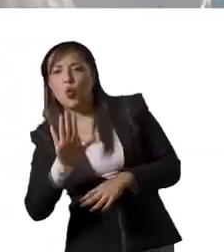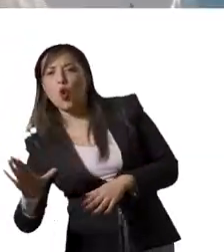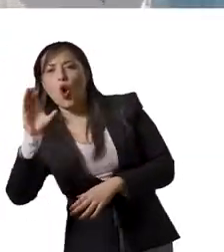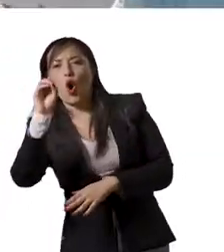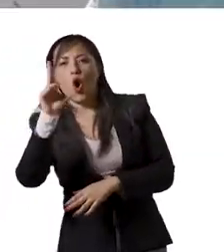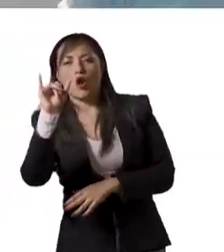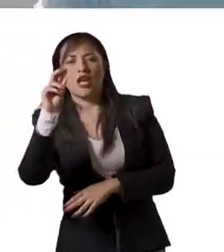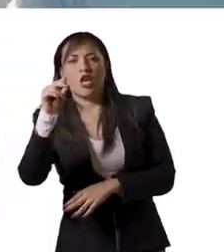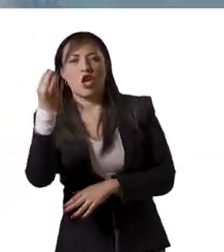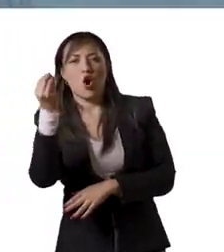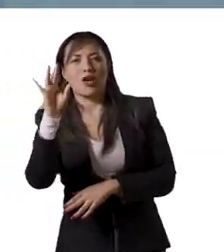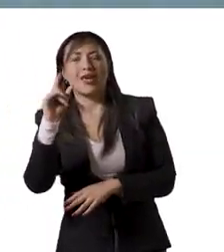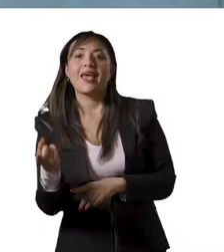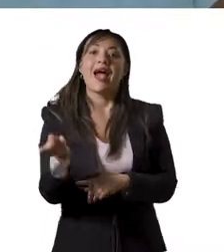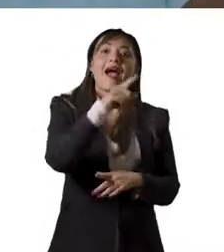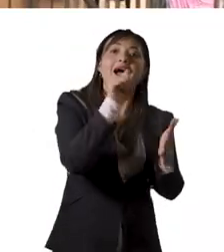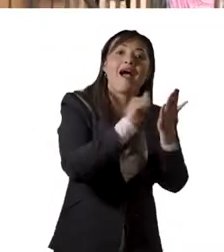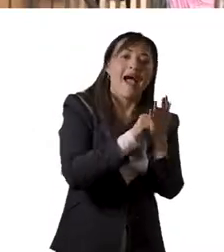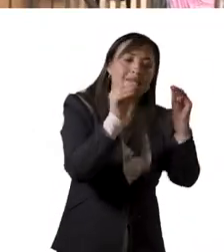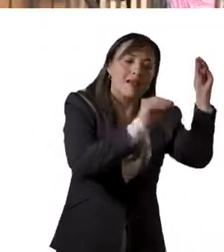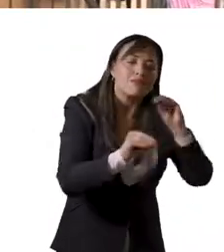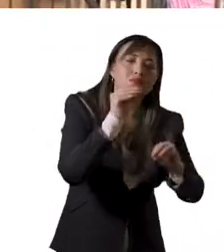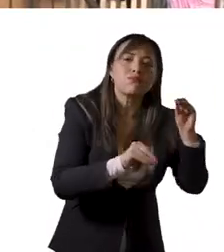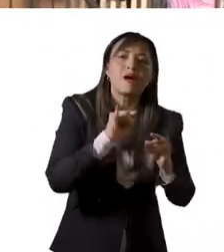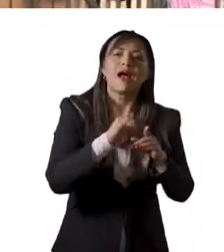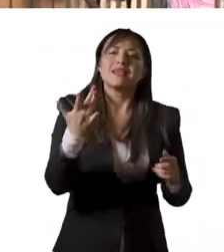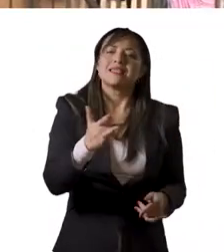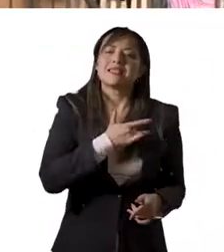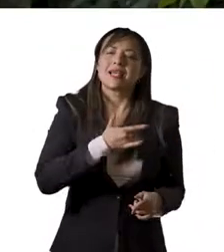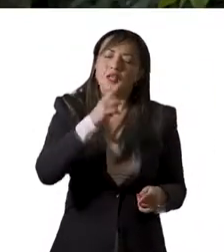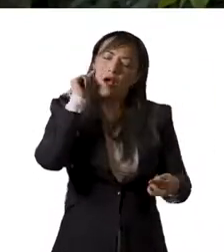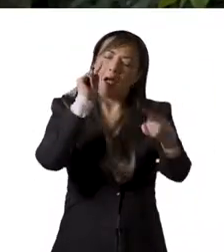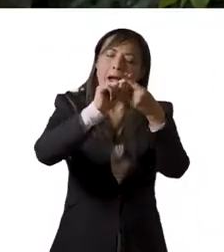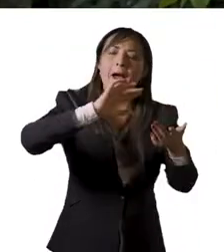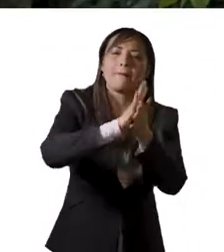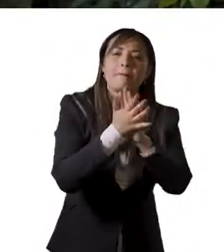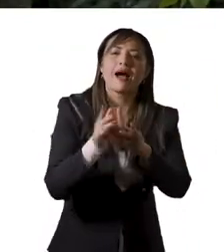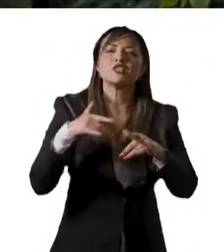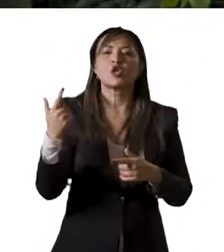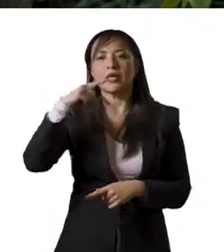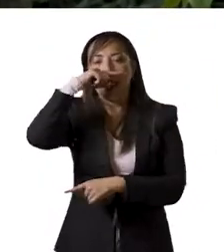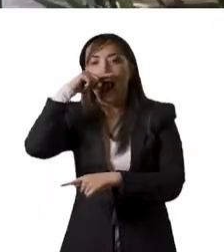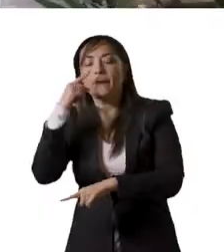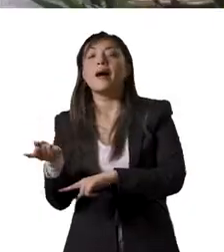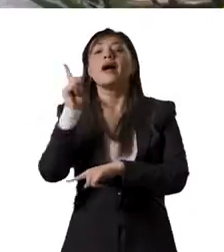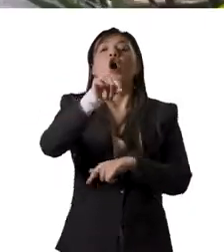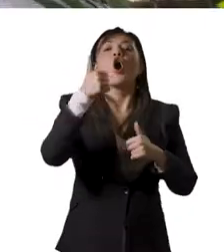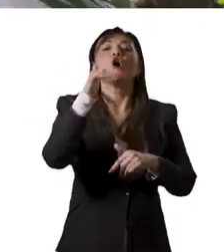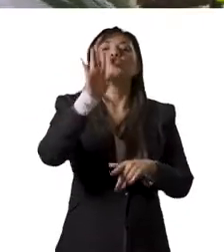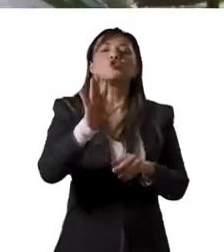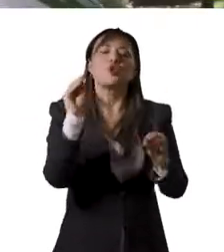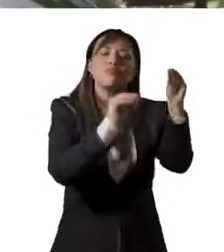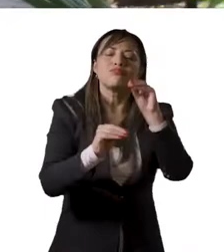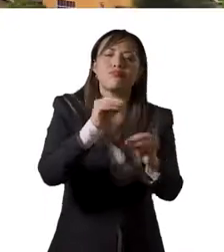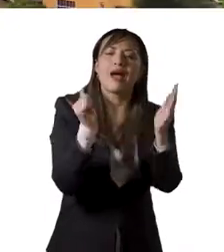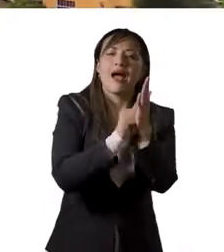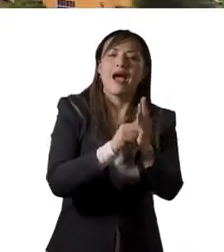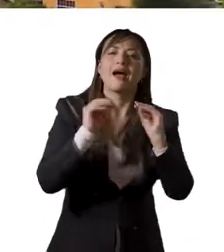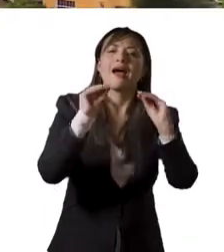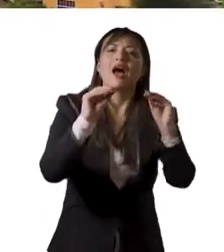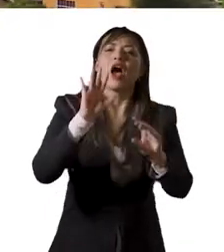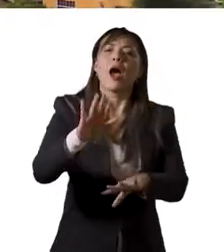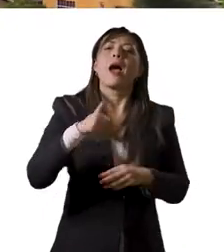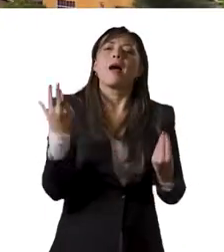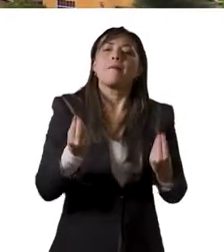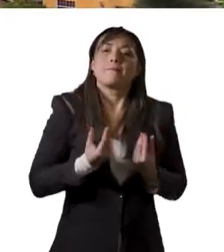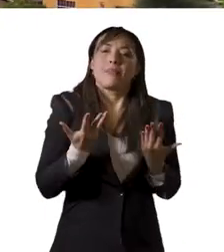Paz de la Sede Orinoquía, la Cátedra Sentidos Plurales de la Paz de la Sede Amazonía y la Cátedra Nacional Colombia